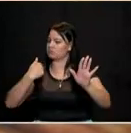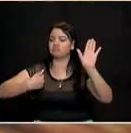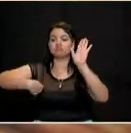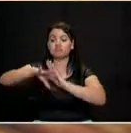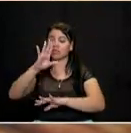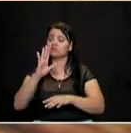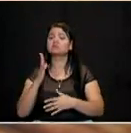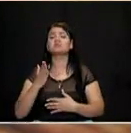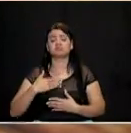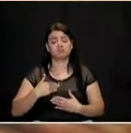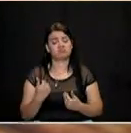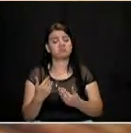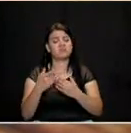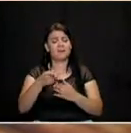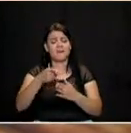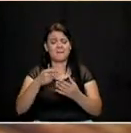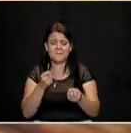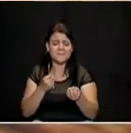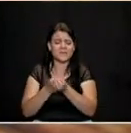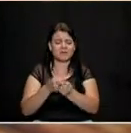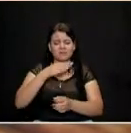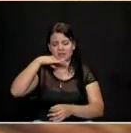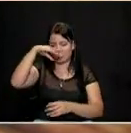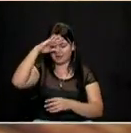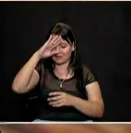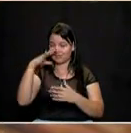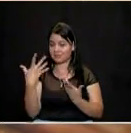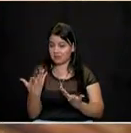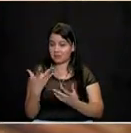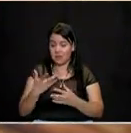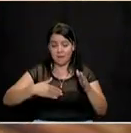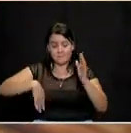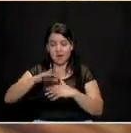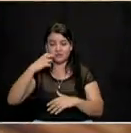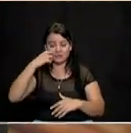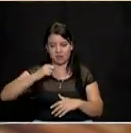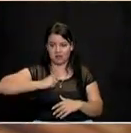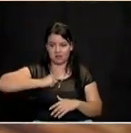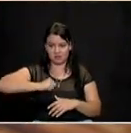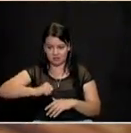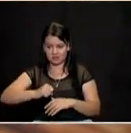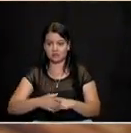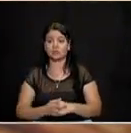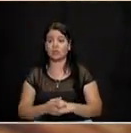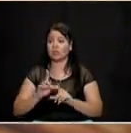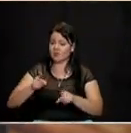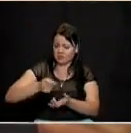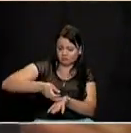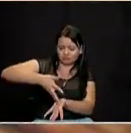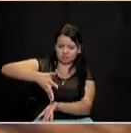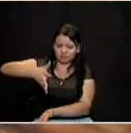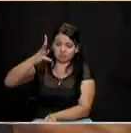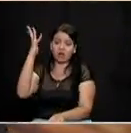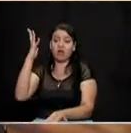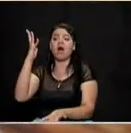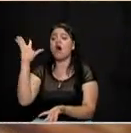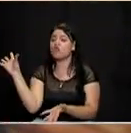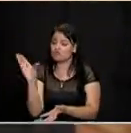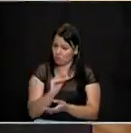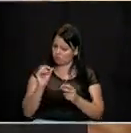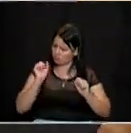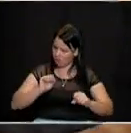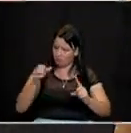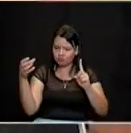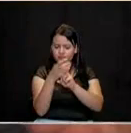la ciudad de Medellín, para hacer que Medellín sea una ciudad garante de derechos, justa socialmente, próspera económicamente, donde quepamos todos y todas,